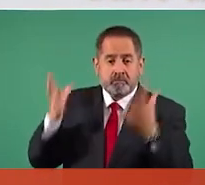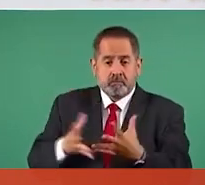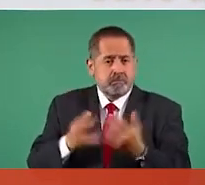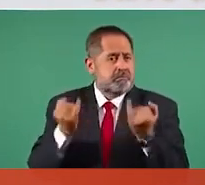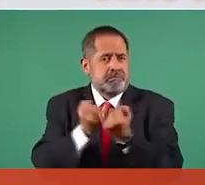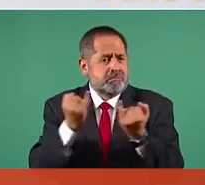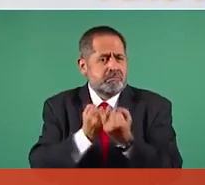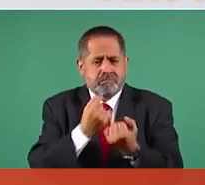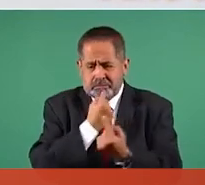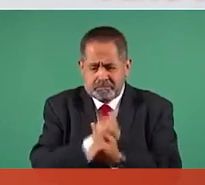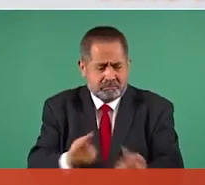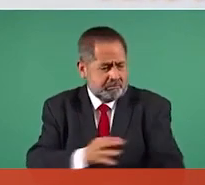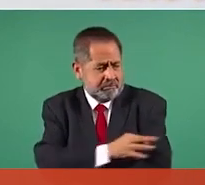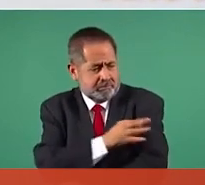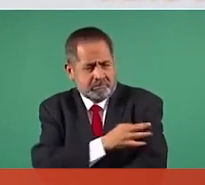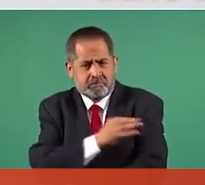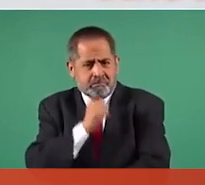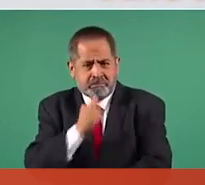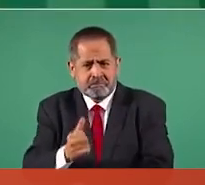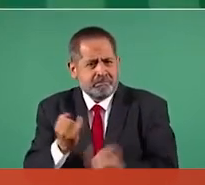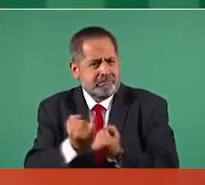niños. Ni México